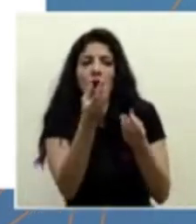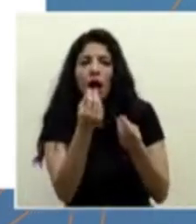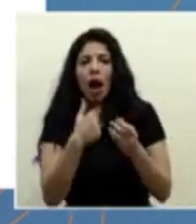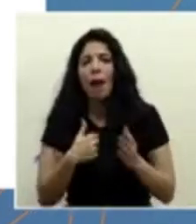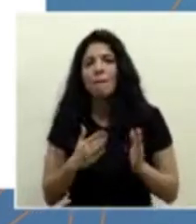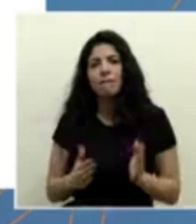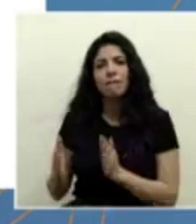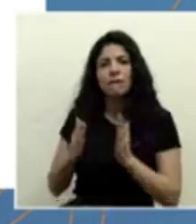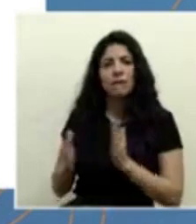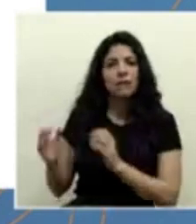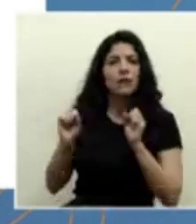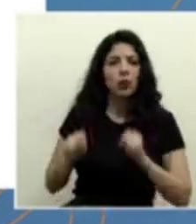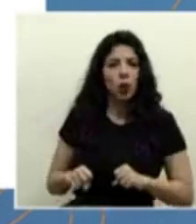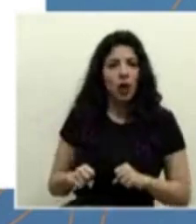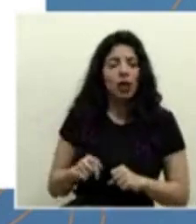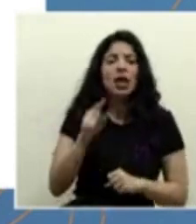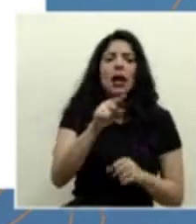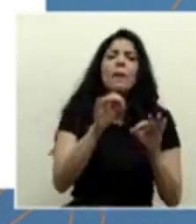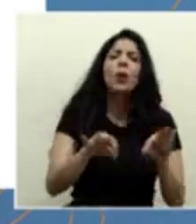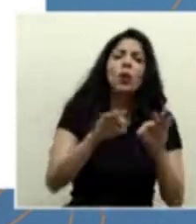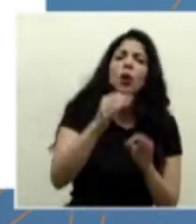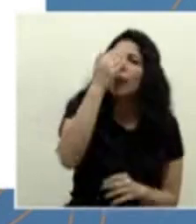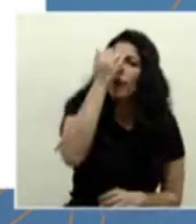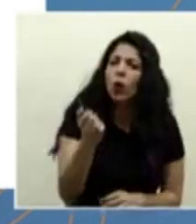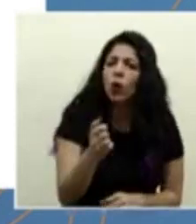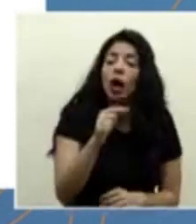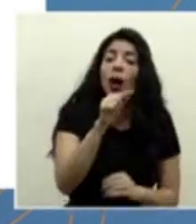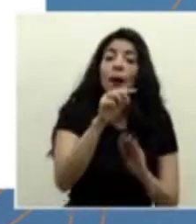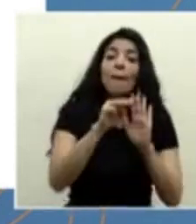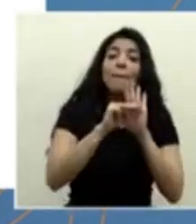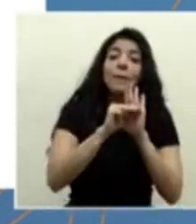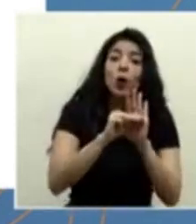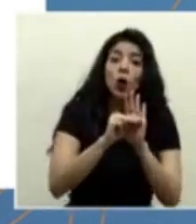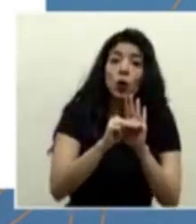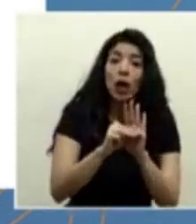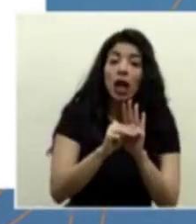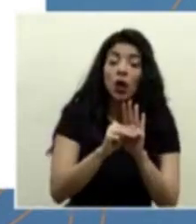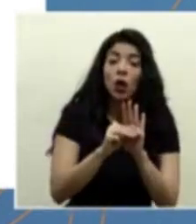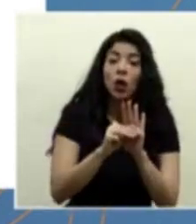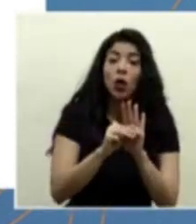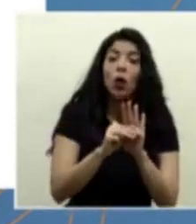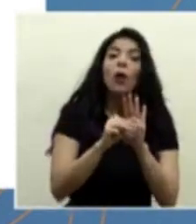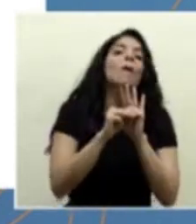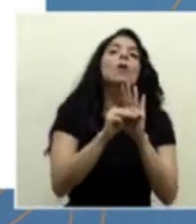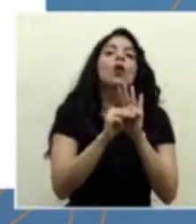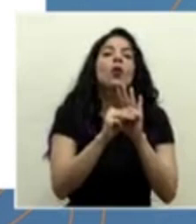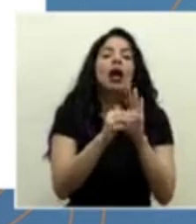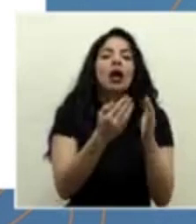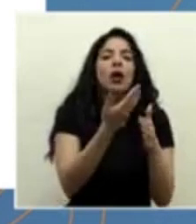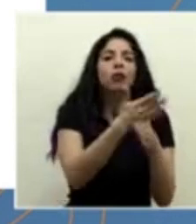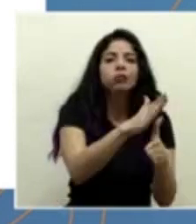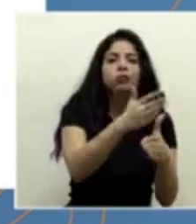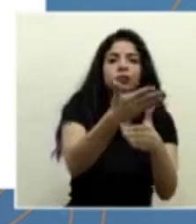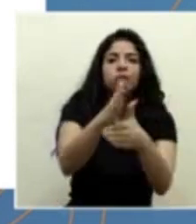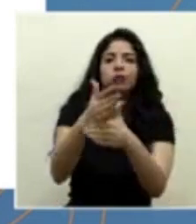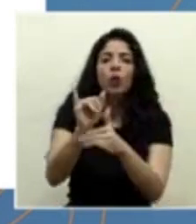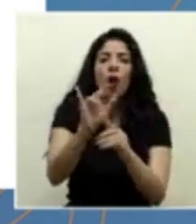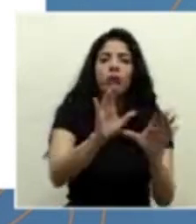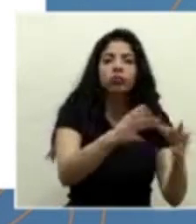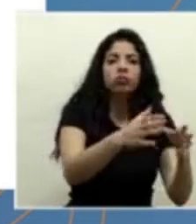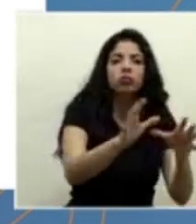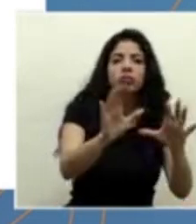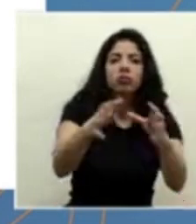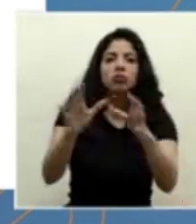también es importante porque este modelo es de compartimentos. Aquí se trabaja mucho